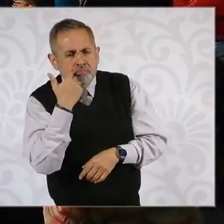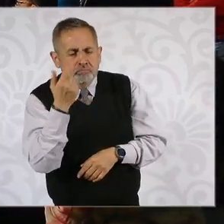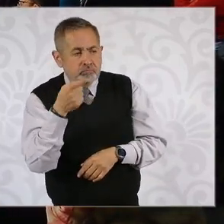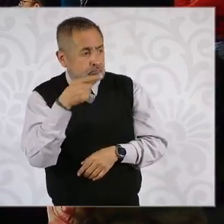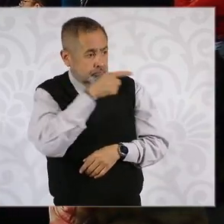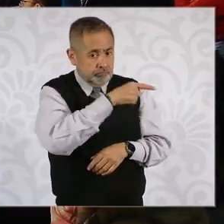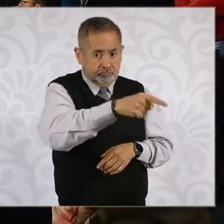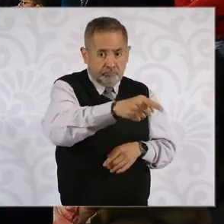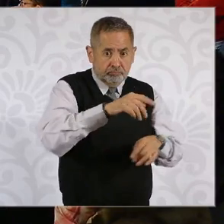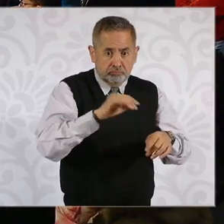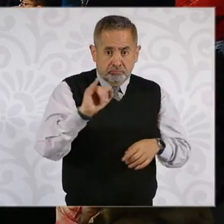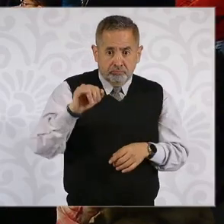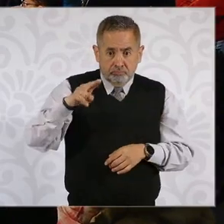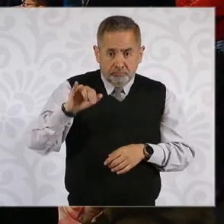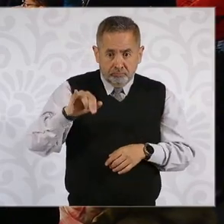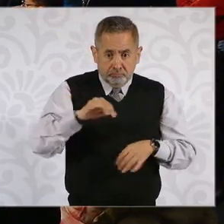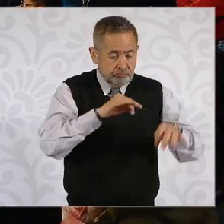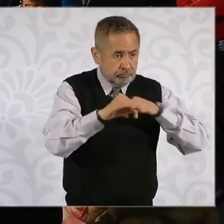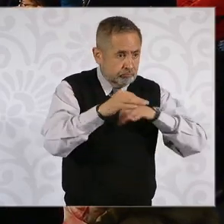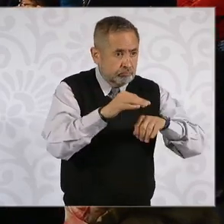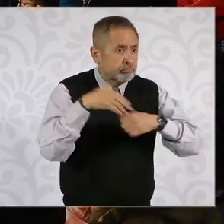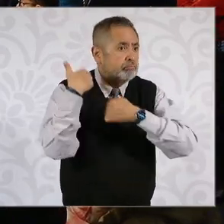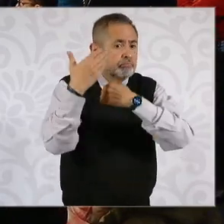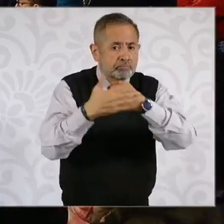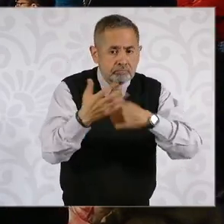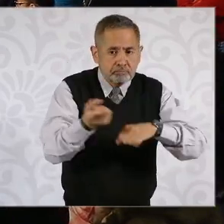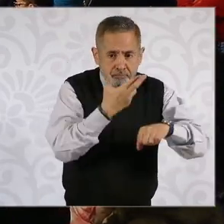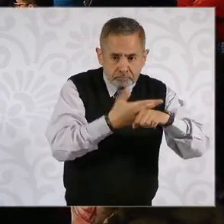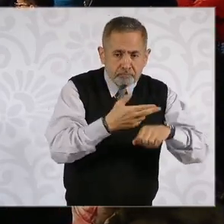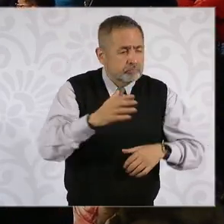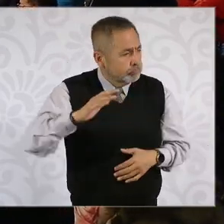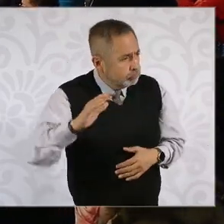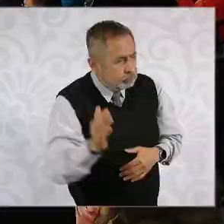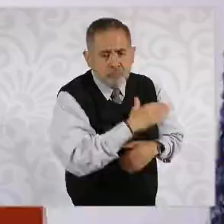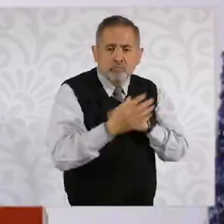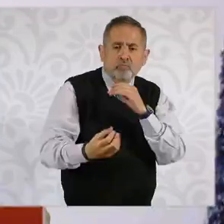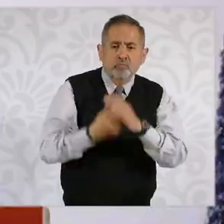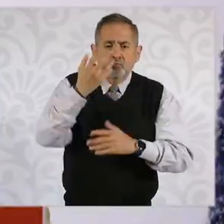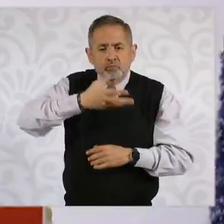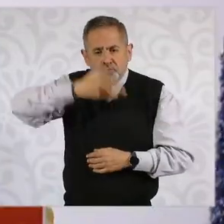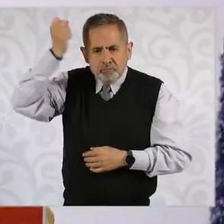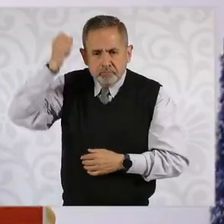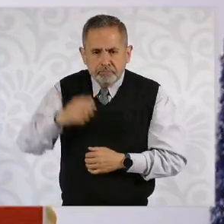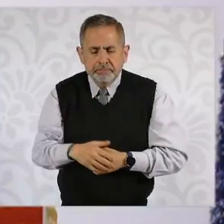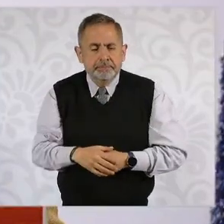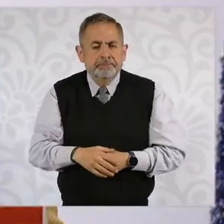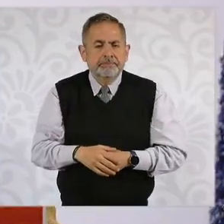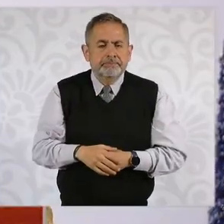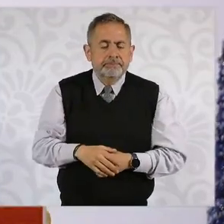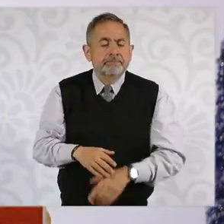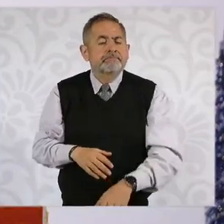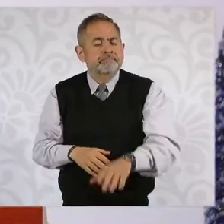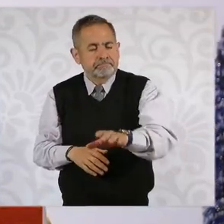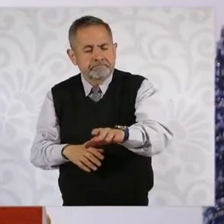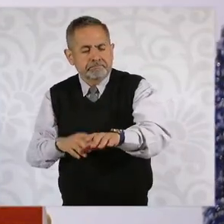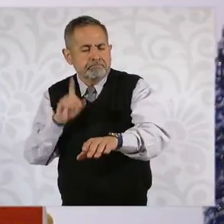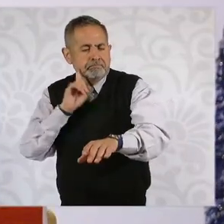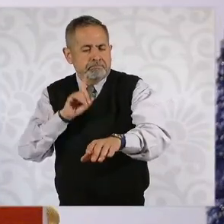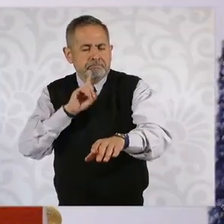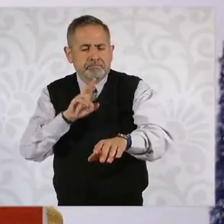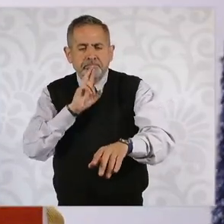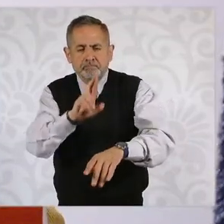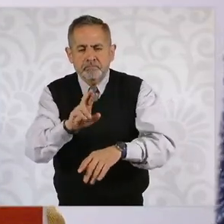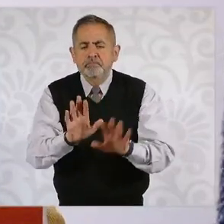trabajando ahora en esta actual secretaría o sería personal nuevo? Son consideraciones que van a tomar